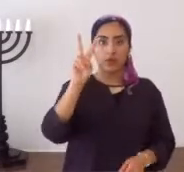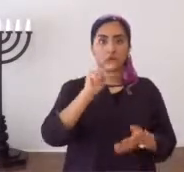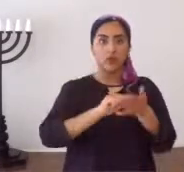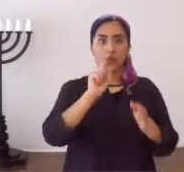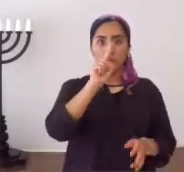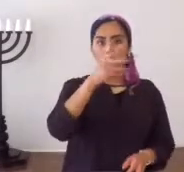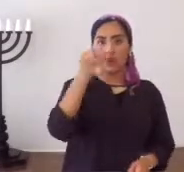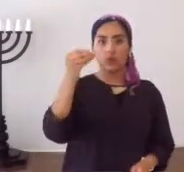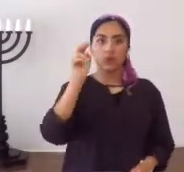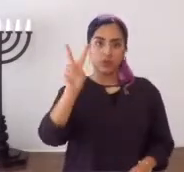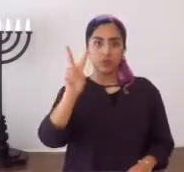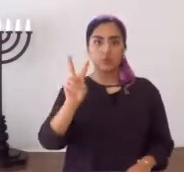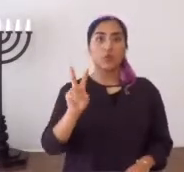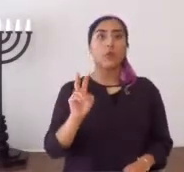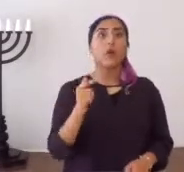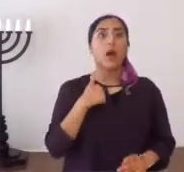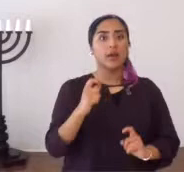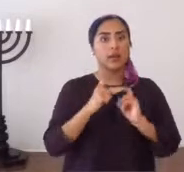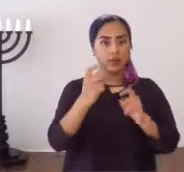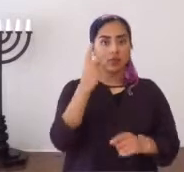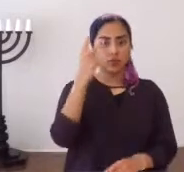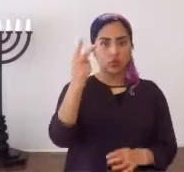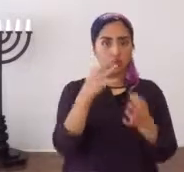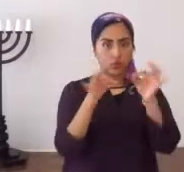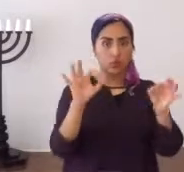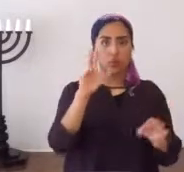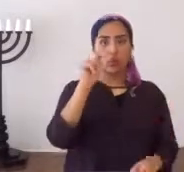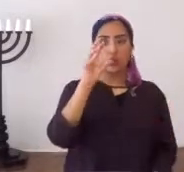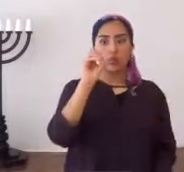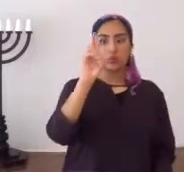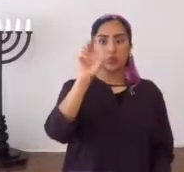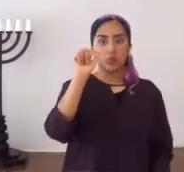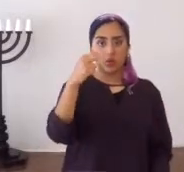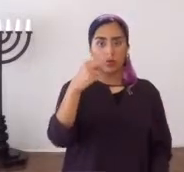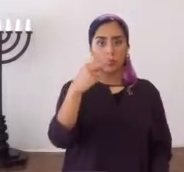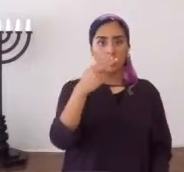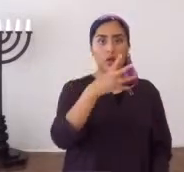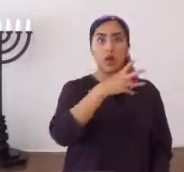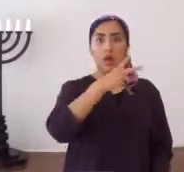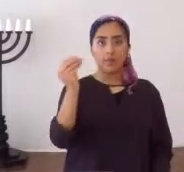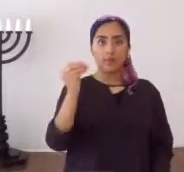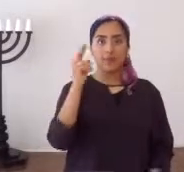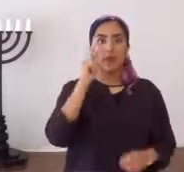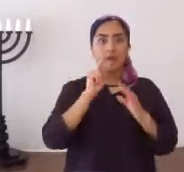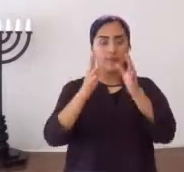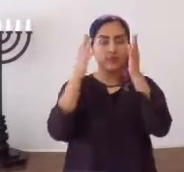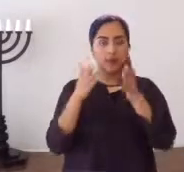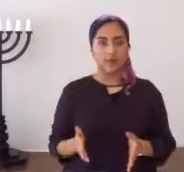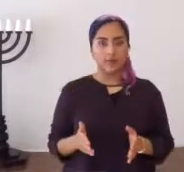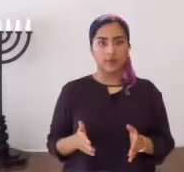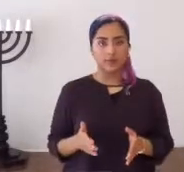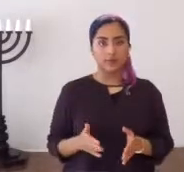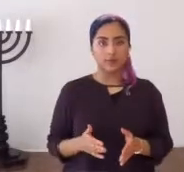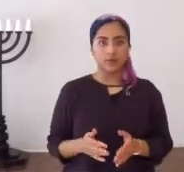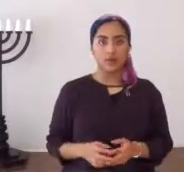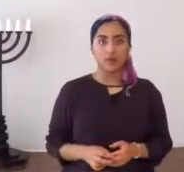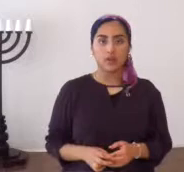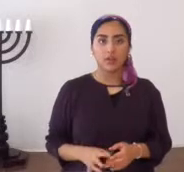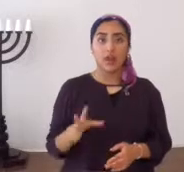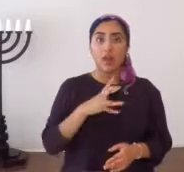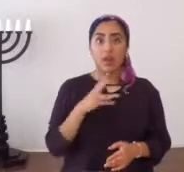52, verso 1 y 2, pero no vamos para allá, entonces yo le di dos citas, Torah, y, y,